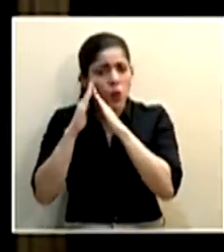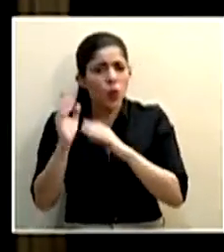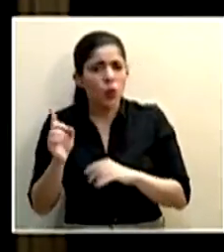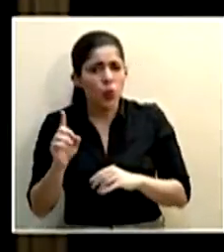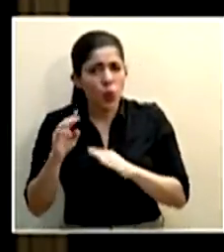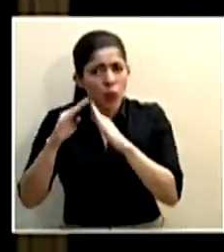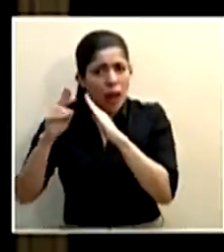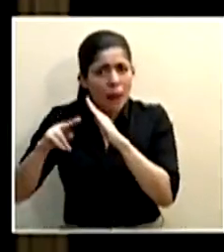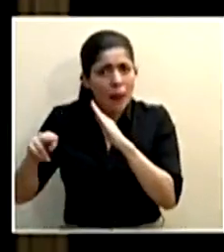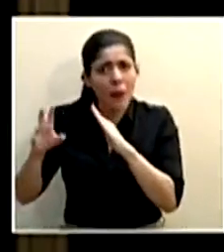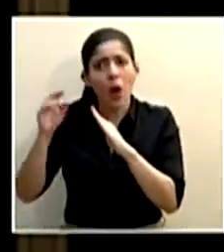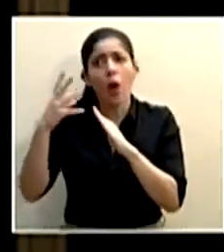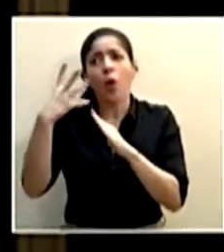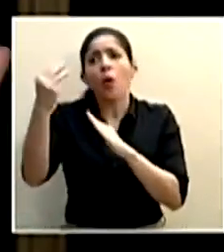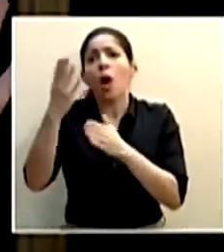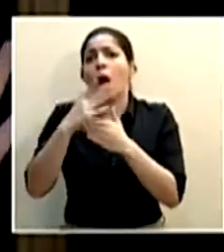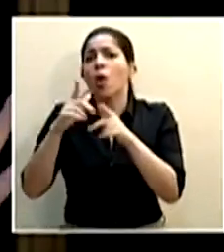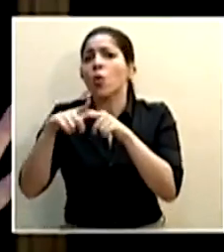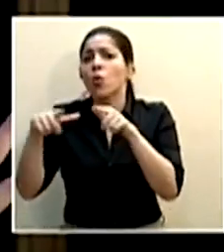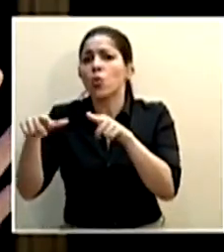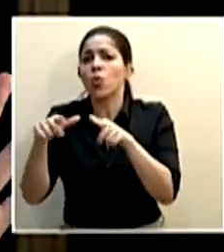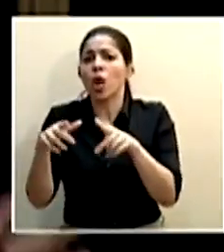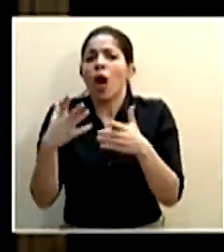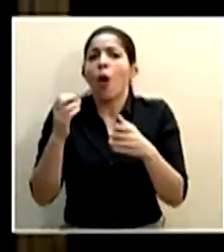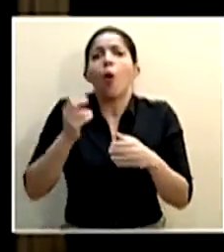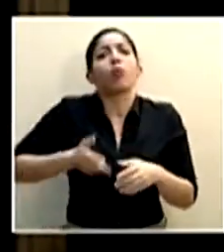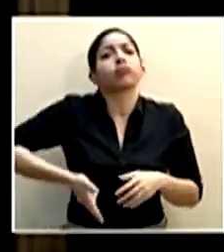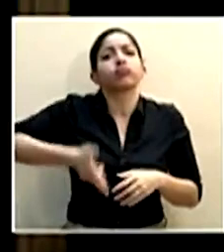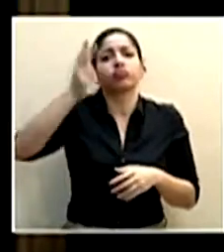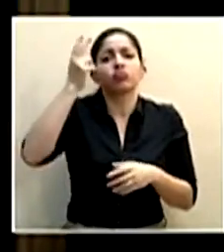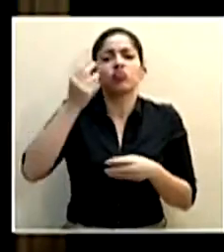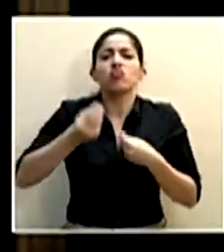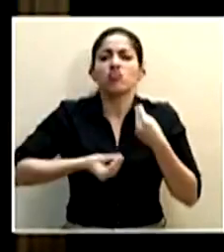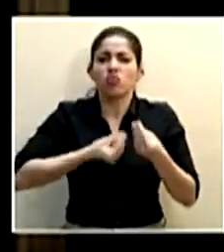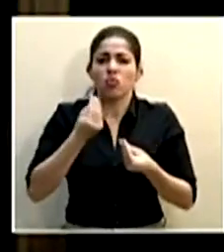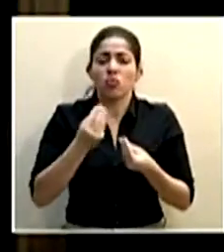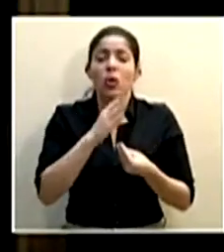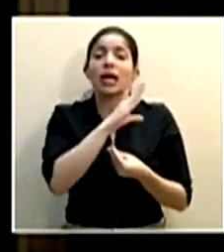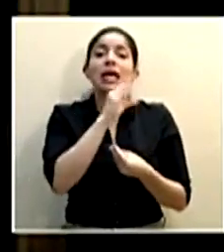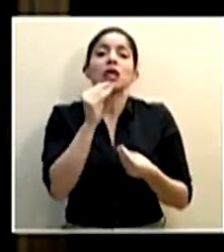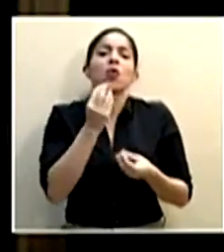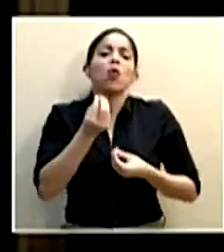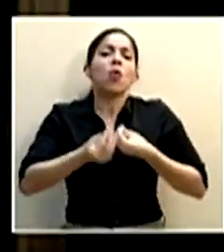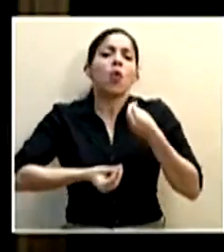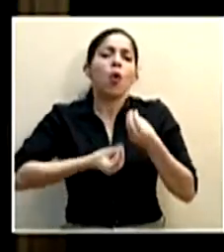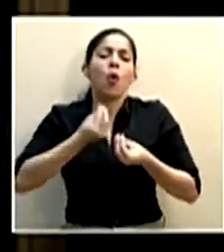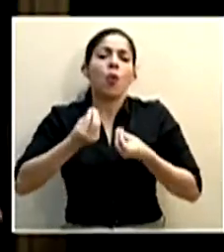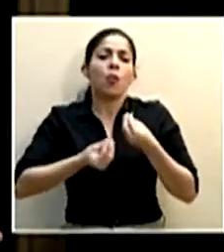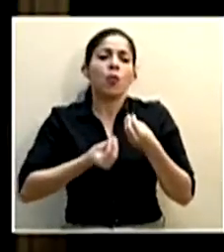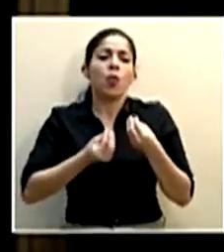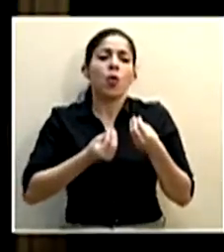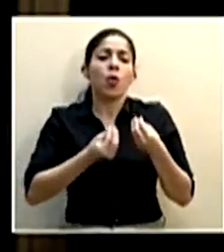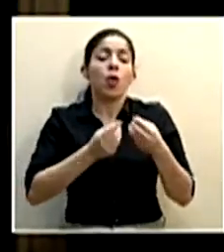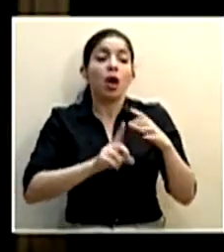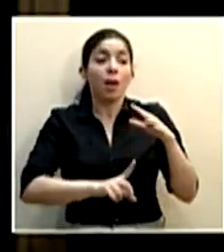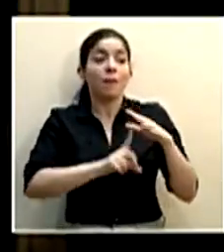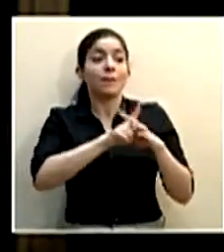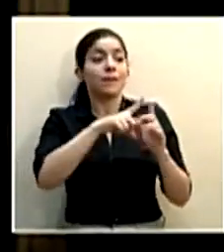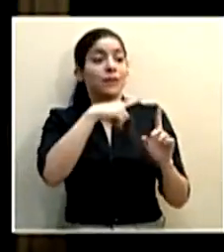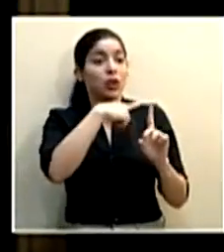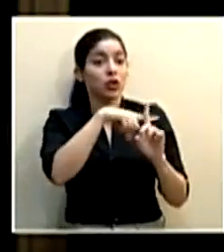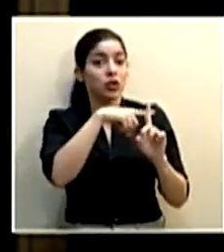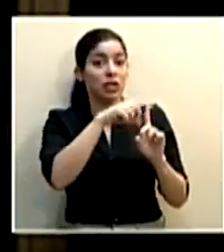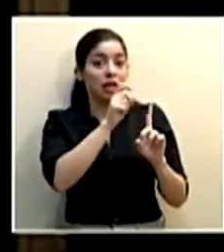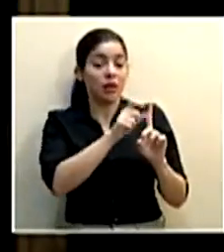van a algún lugar en específico? ¿Continúan su trayecto? ¿Y cómo están haciendo con la... En los casos que dan positivos